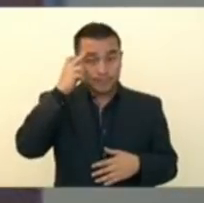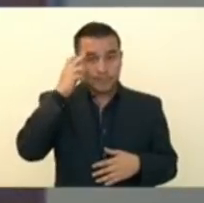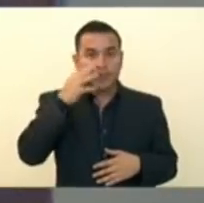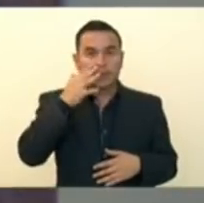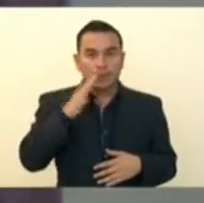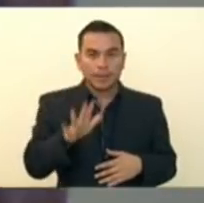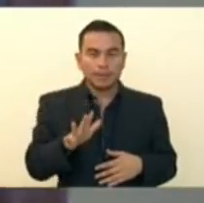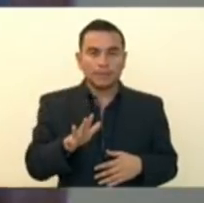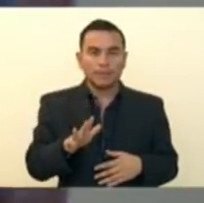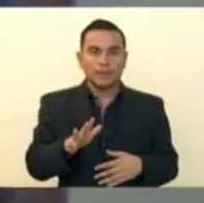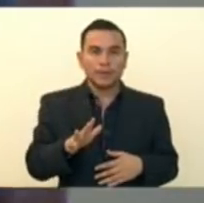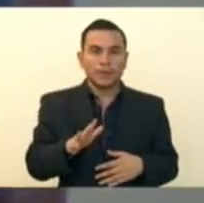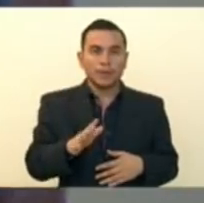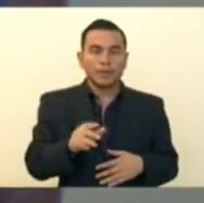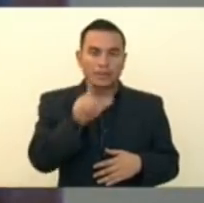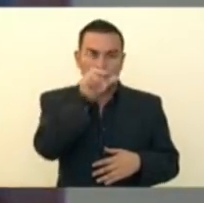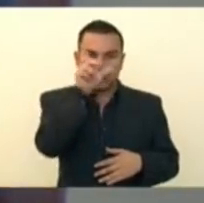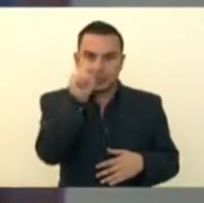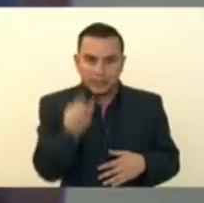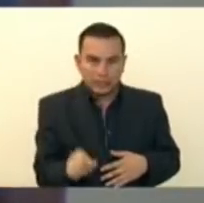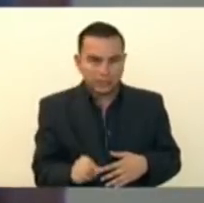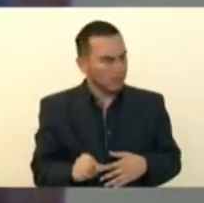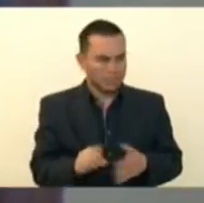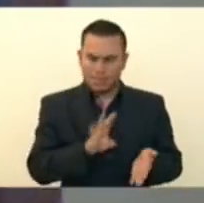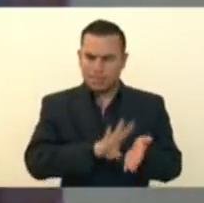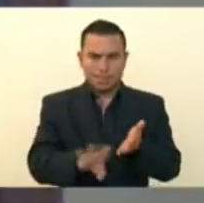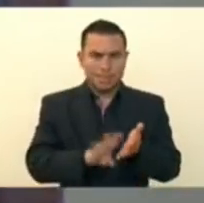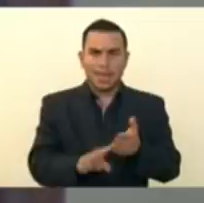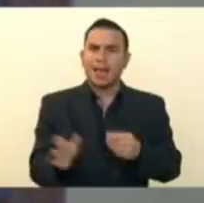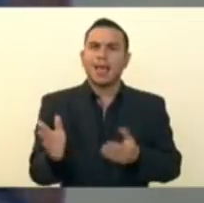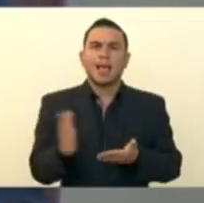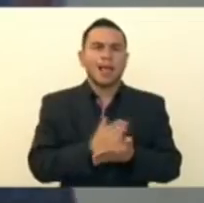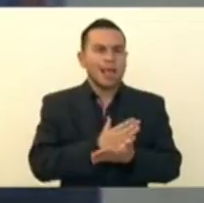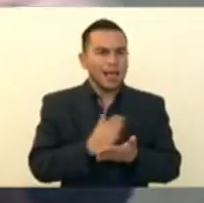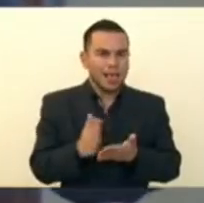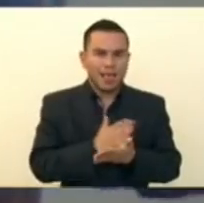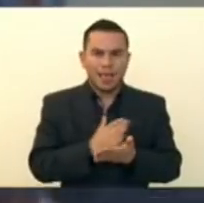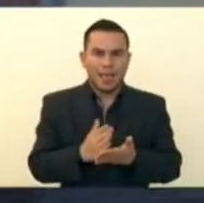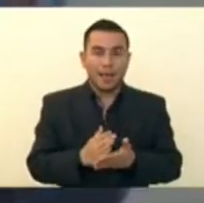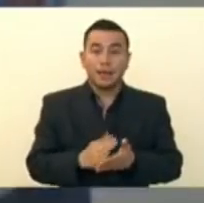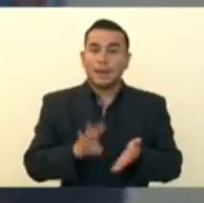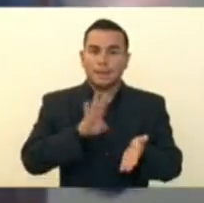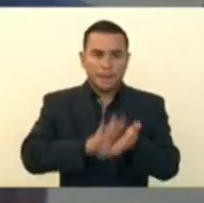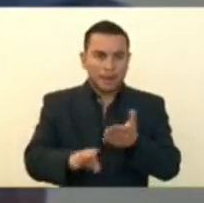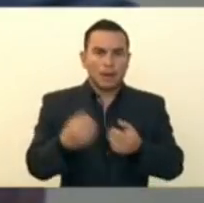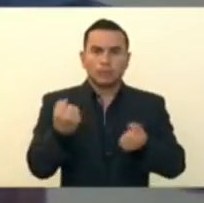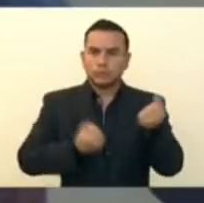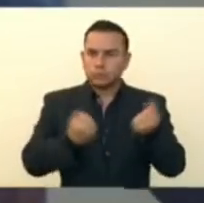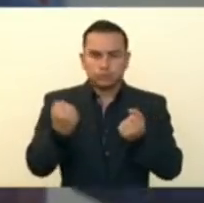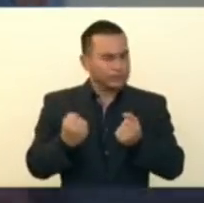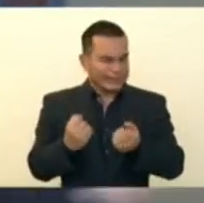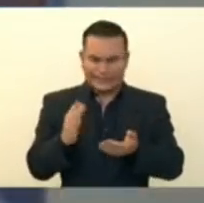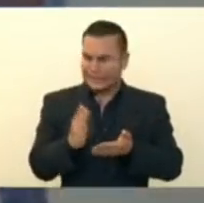casas de venta, de almacenes de venta de electrodomésticos, los pagos de automóviles, los pagos de